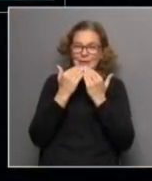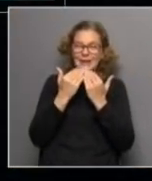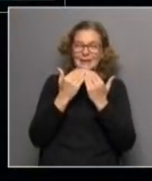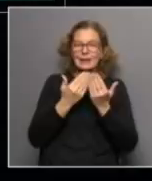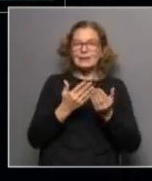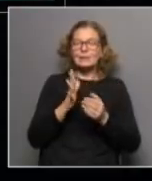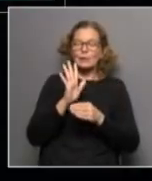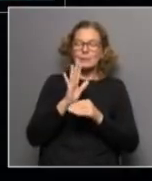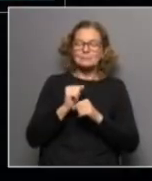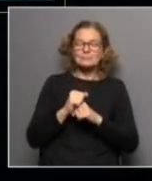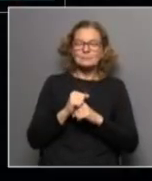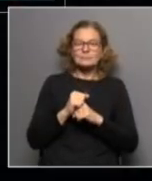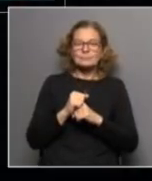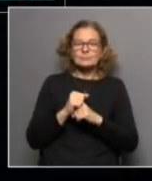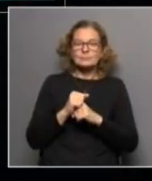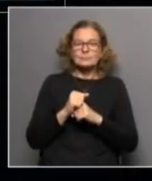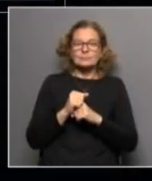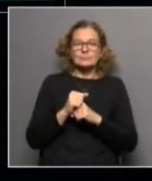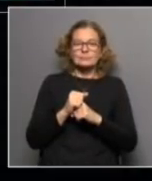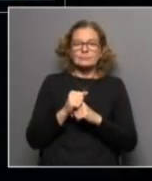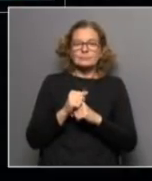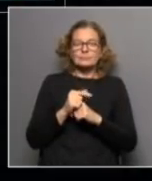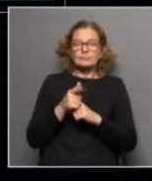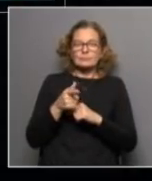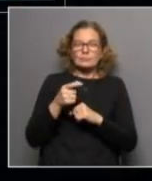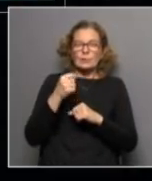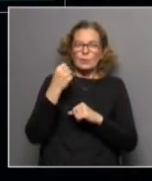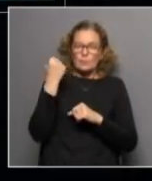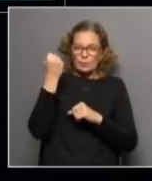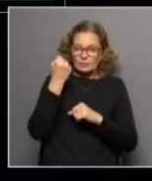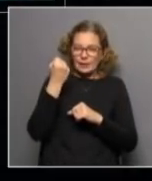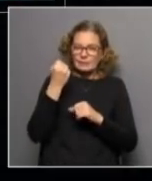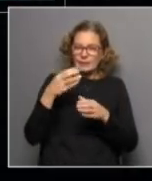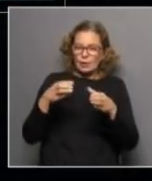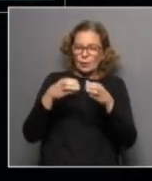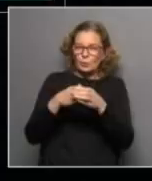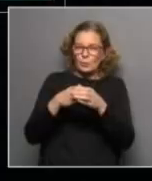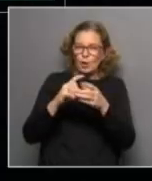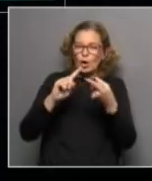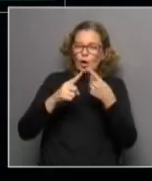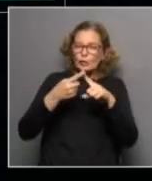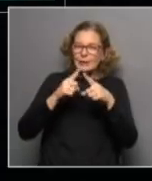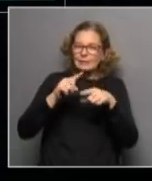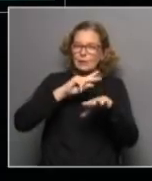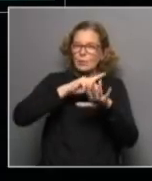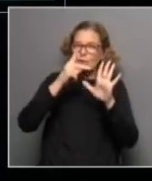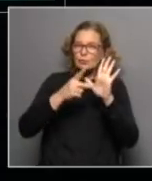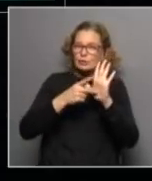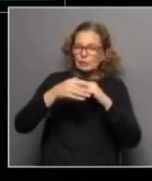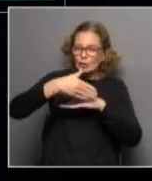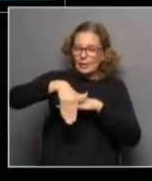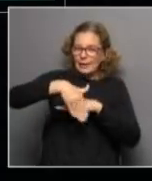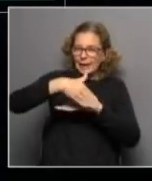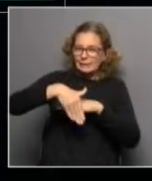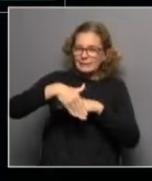noches, Diego. Bienvenido. Diego, entre otros roles que has tenido en Gurises Unidos coordinaste un proyecto de calle dirigido